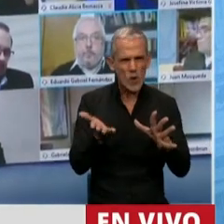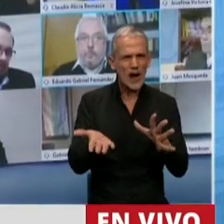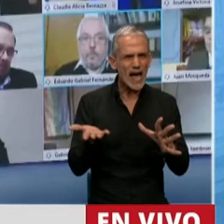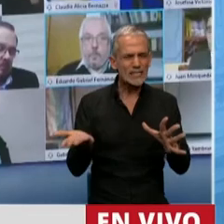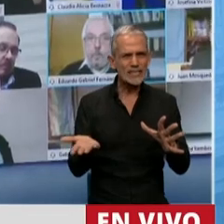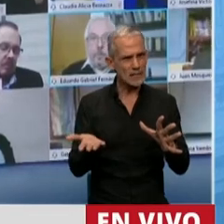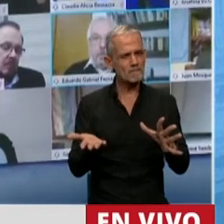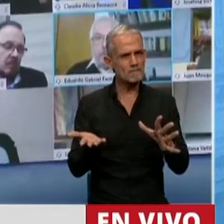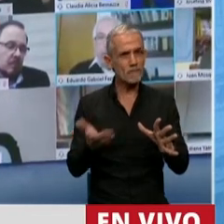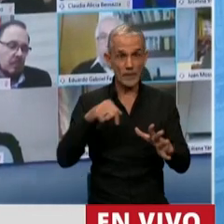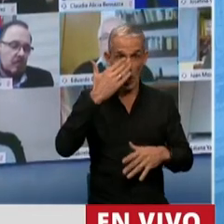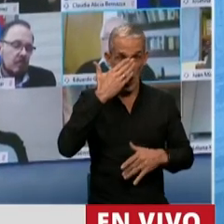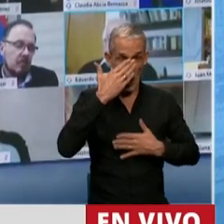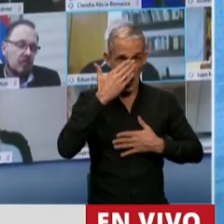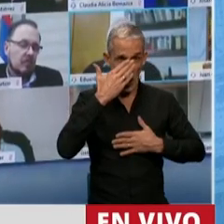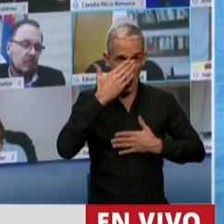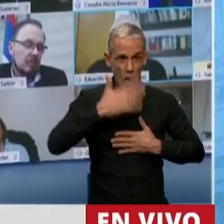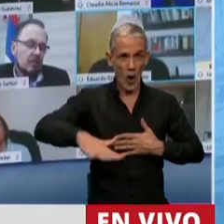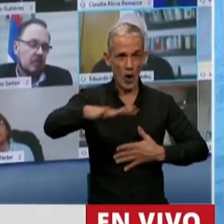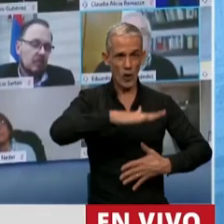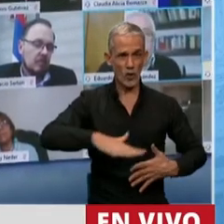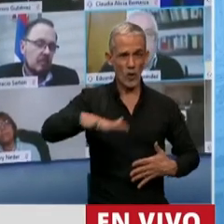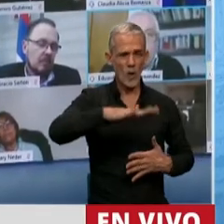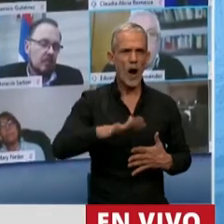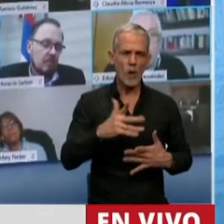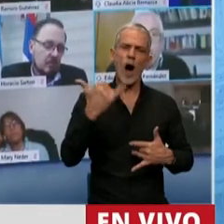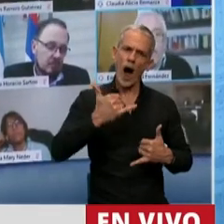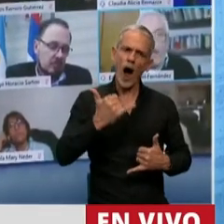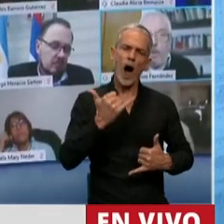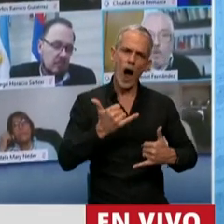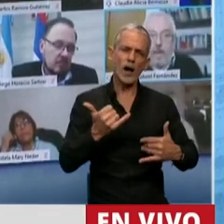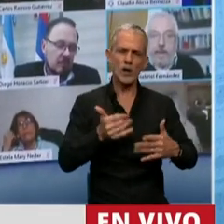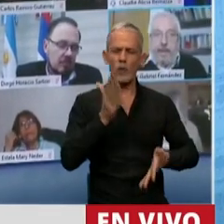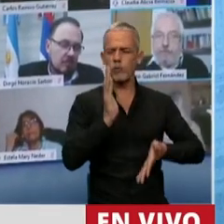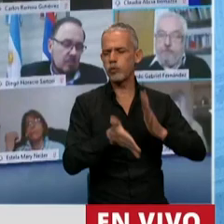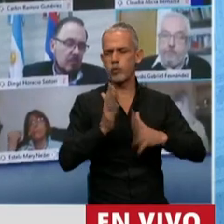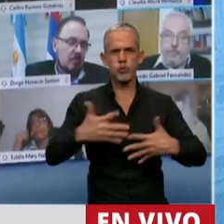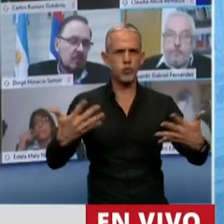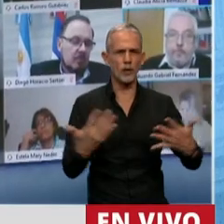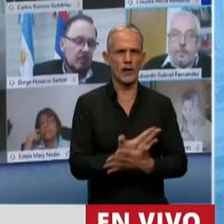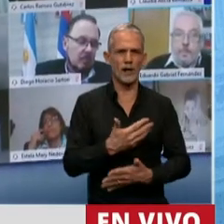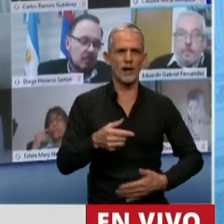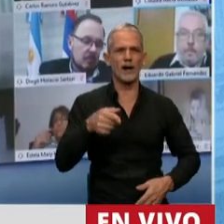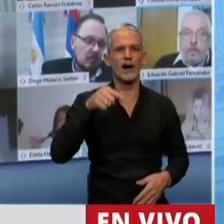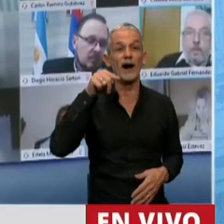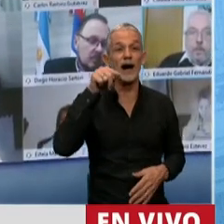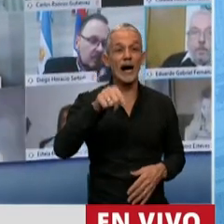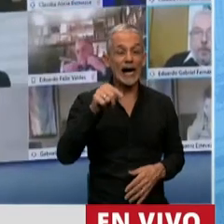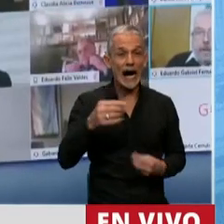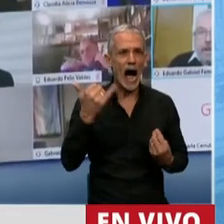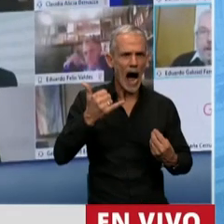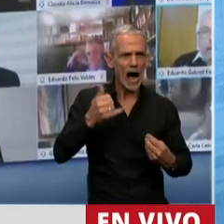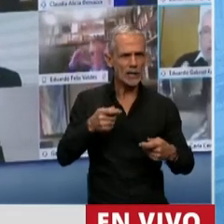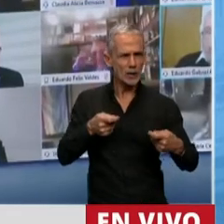En esta Córdoba, tan golpeada por los